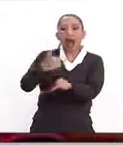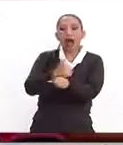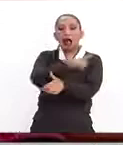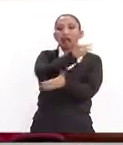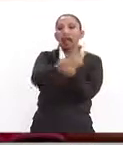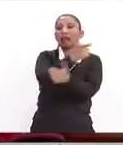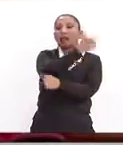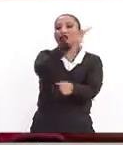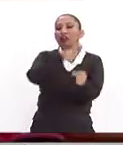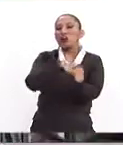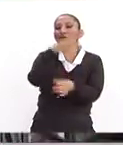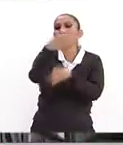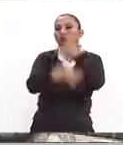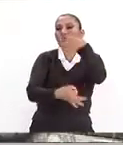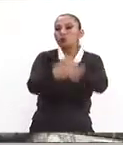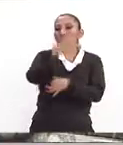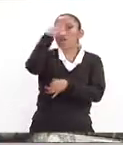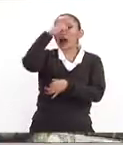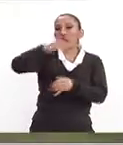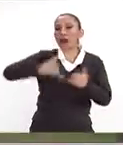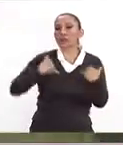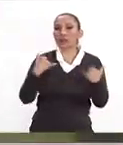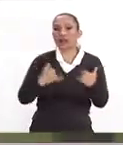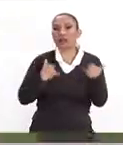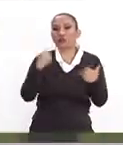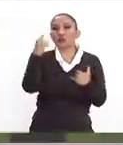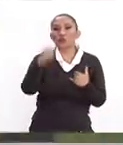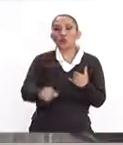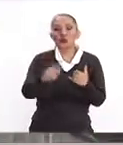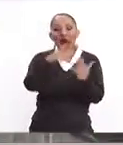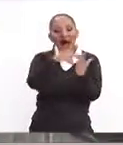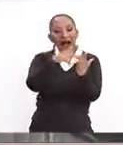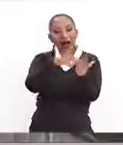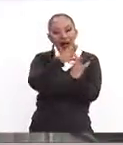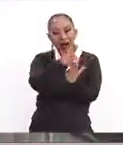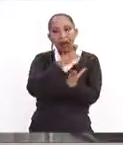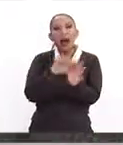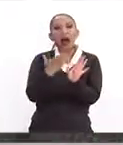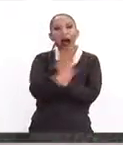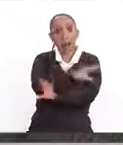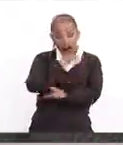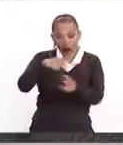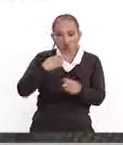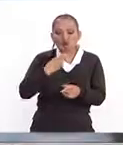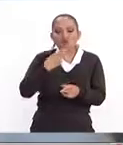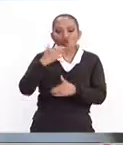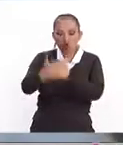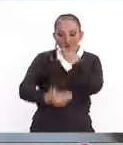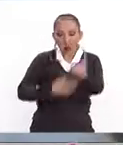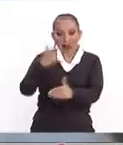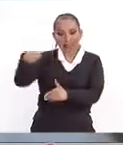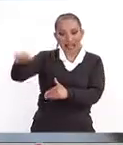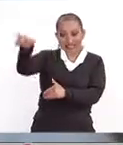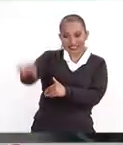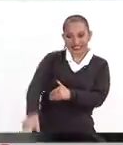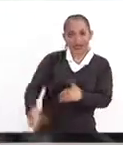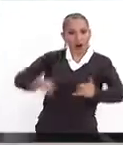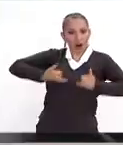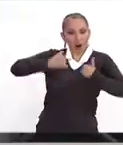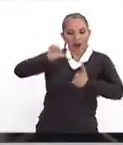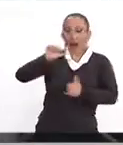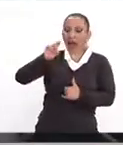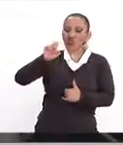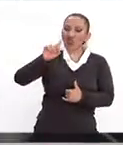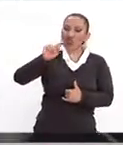en la Ley Nacional de Justicia para Adolescentes y una medida que de hecho ya se está aplicando, que es que los adolescentes